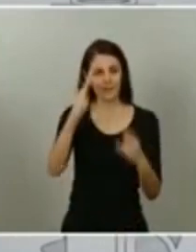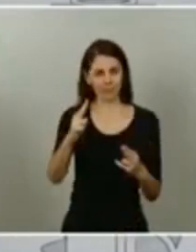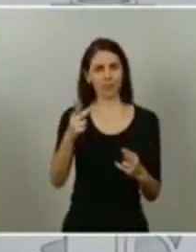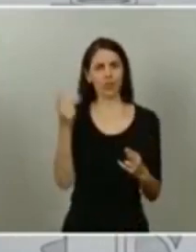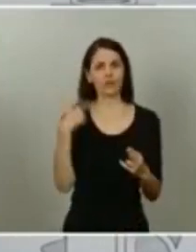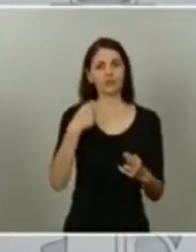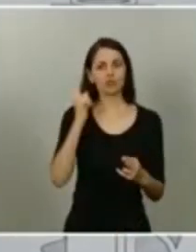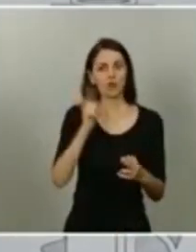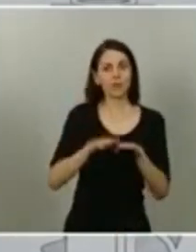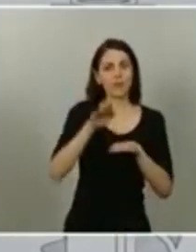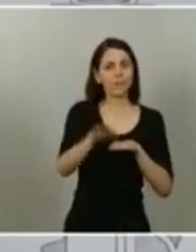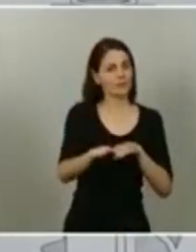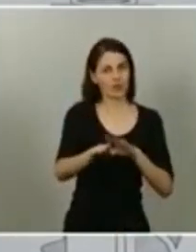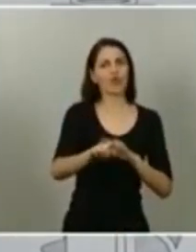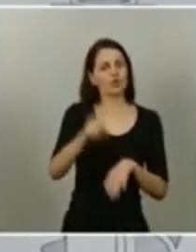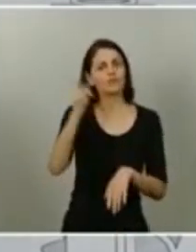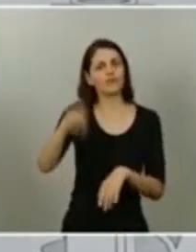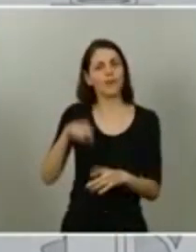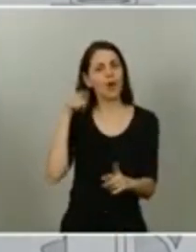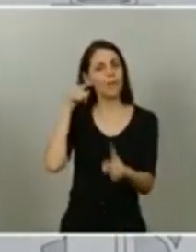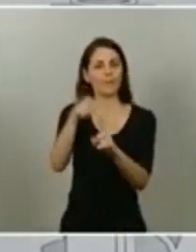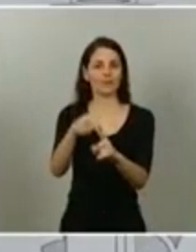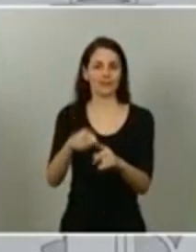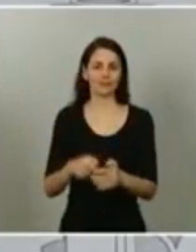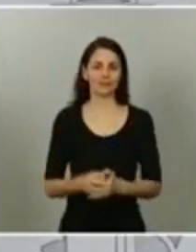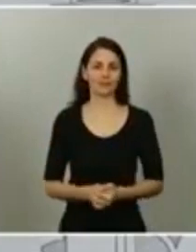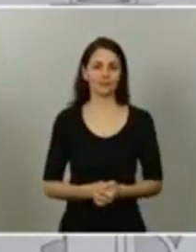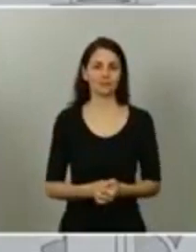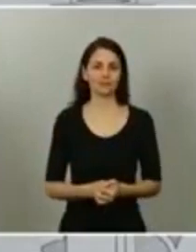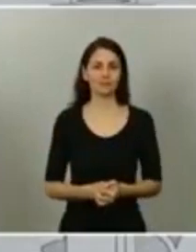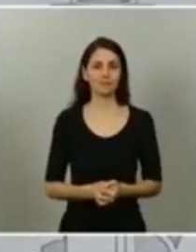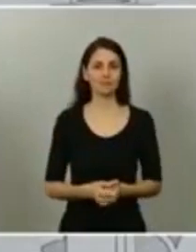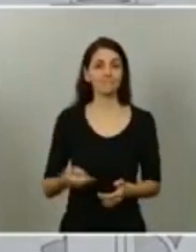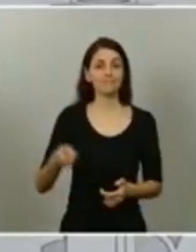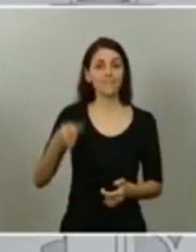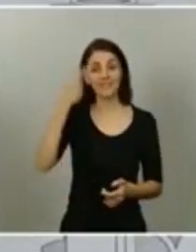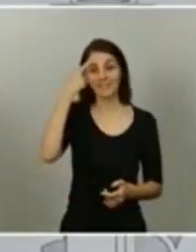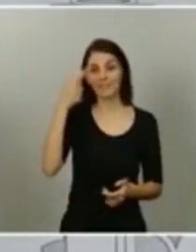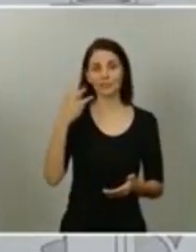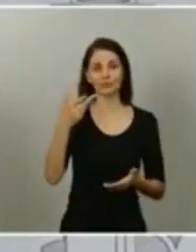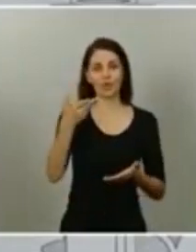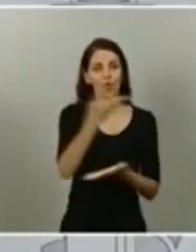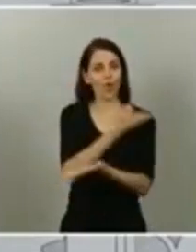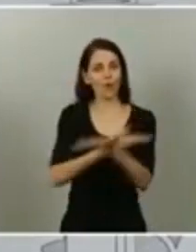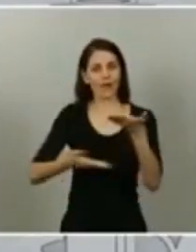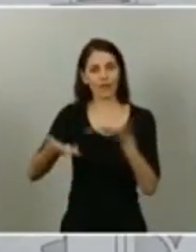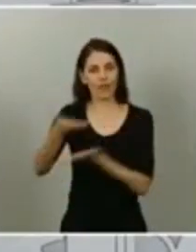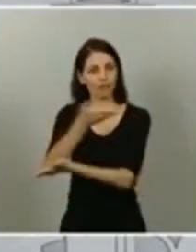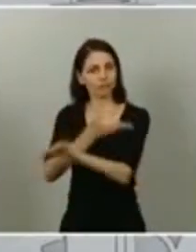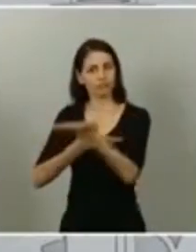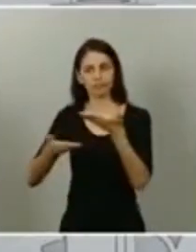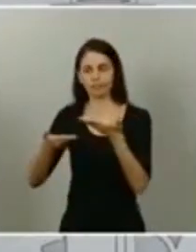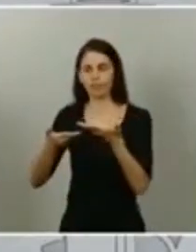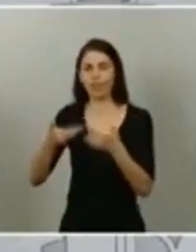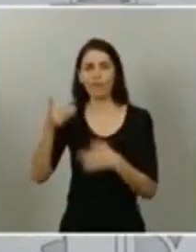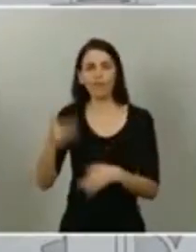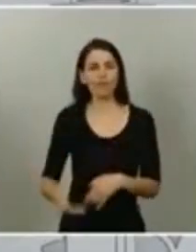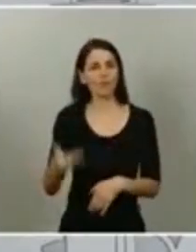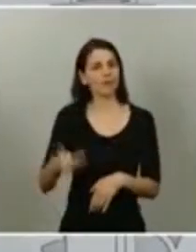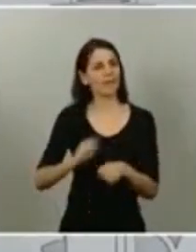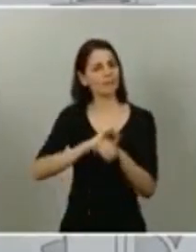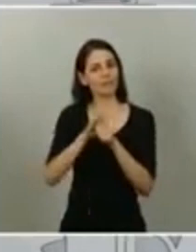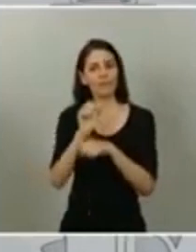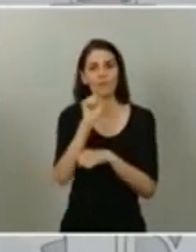Todos hemos comprobado que la cooperación ha sido fundamental en el combate contra la enfermedad y también contra la muerte.